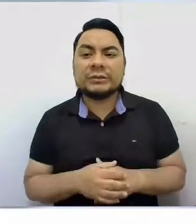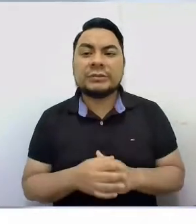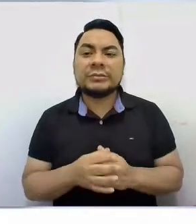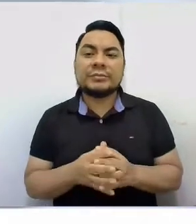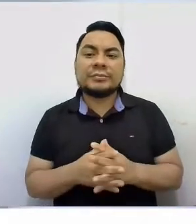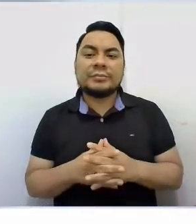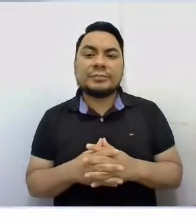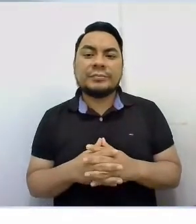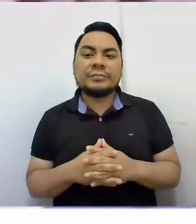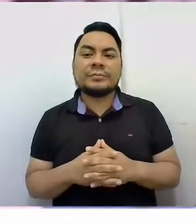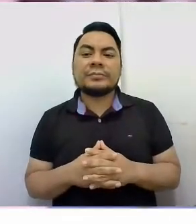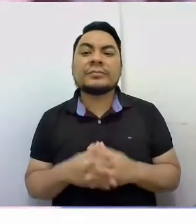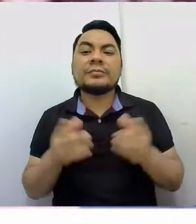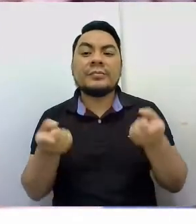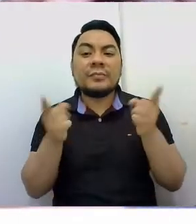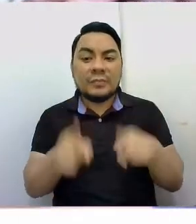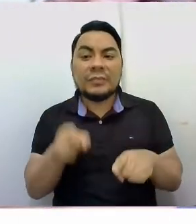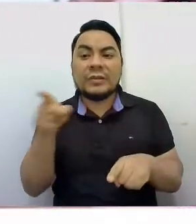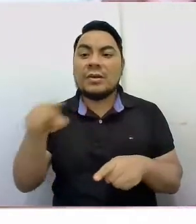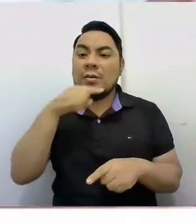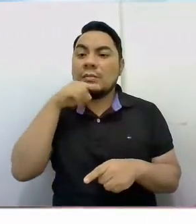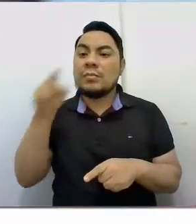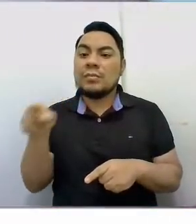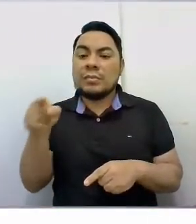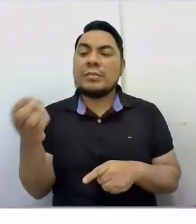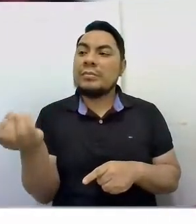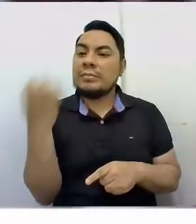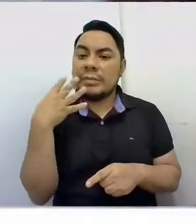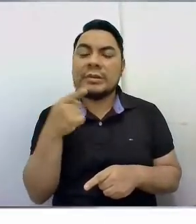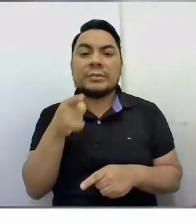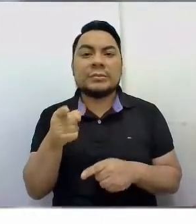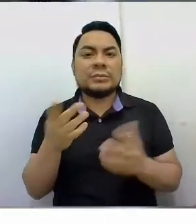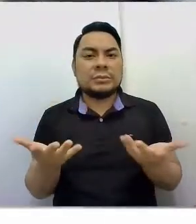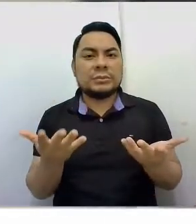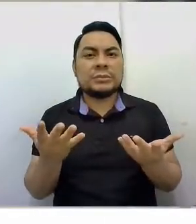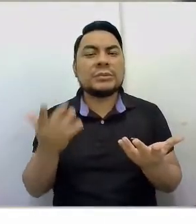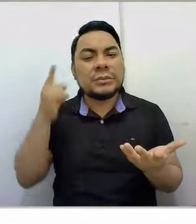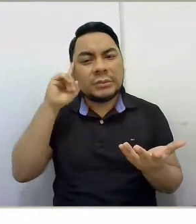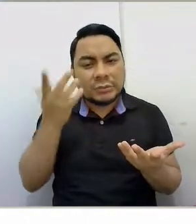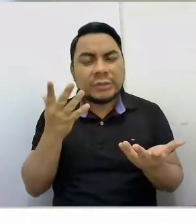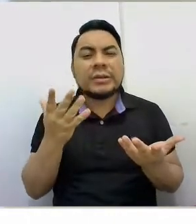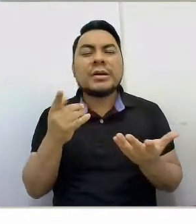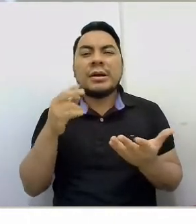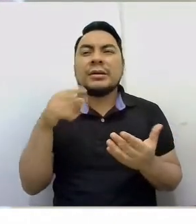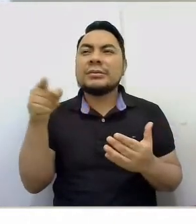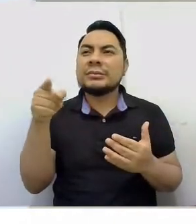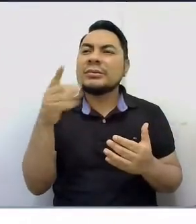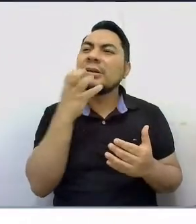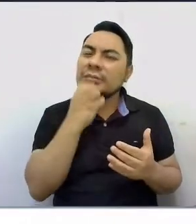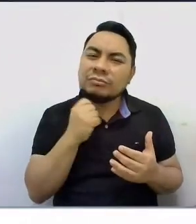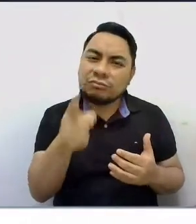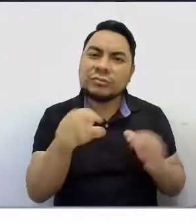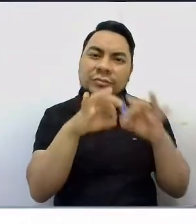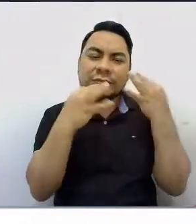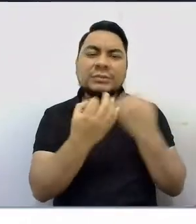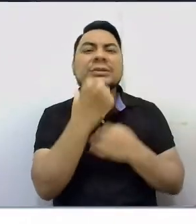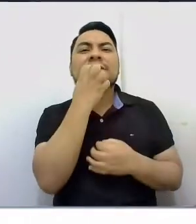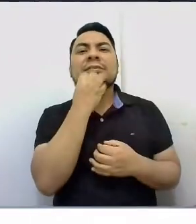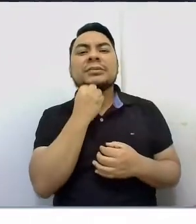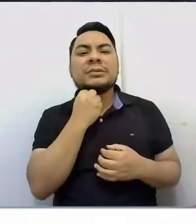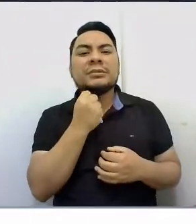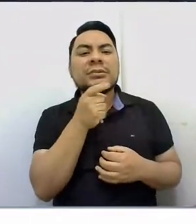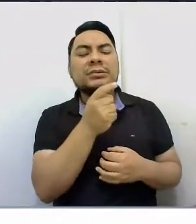Cuando la señorita me habló de que te extrañan, te extrañan tu familia, te extrañan tu... ha estado